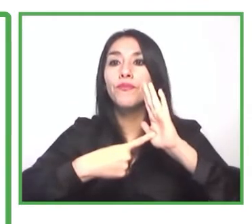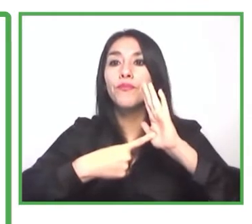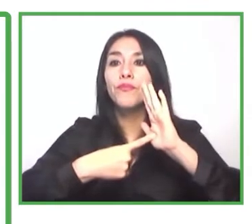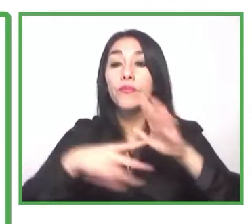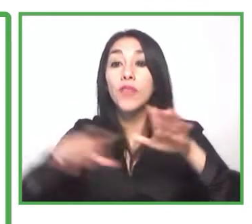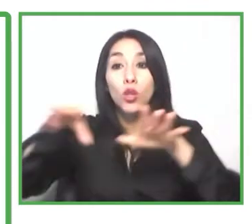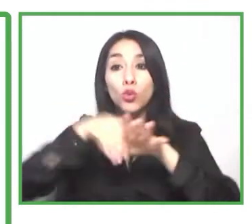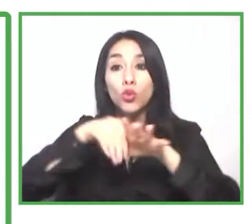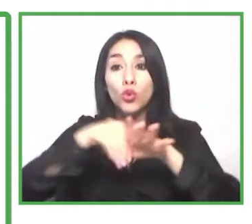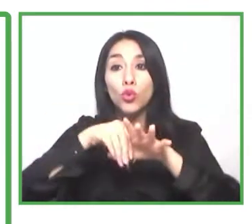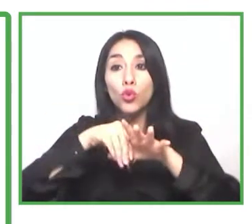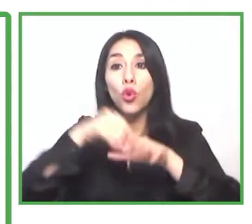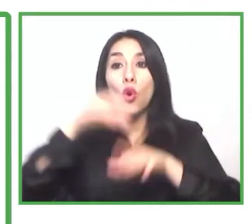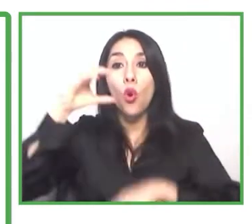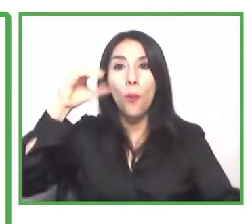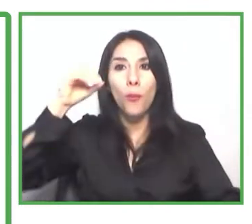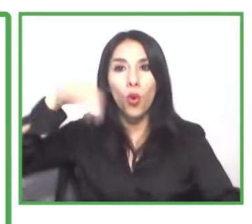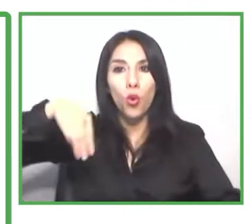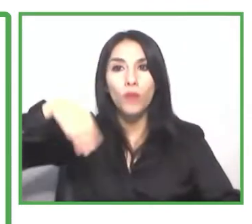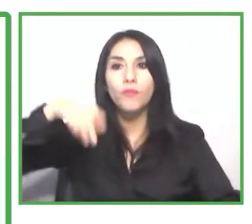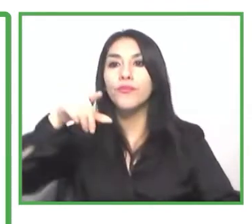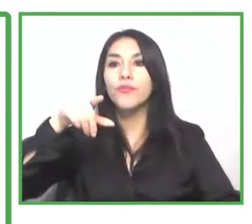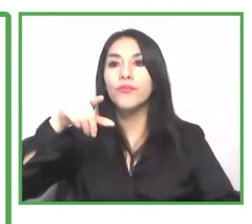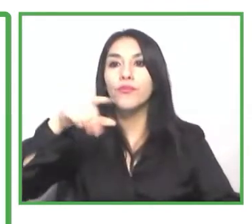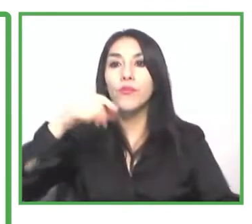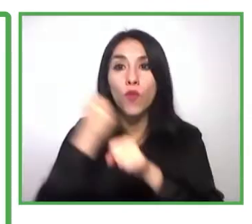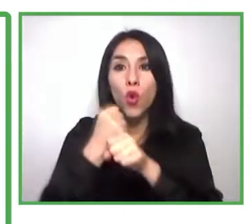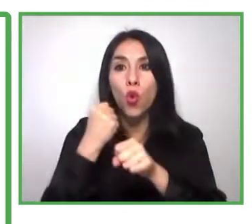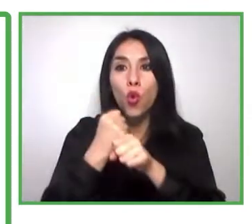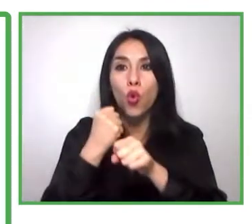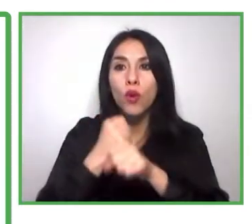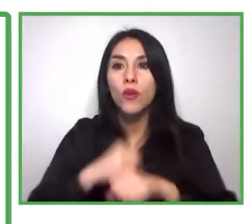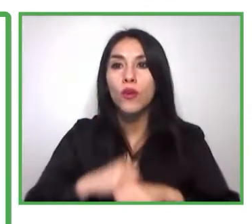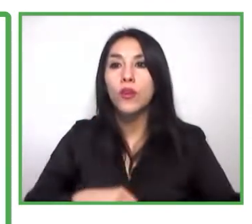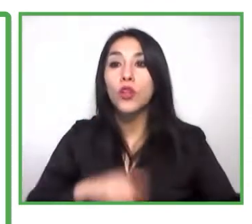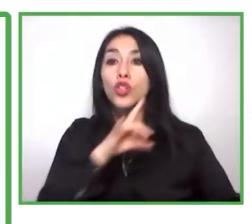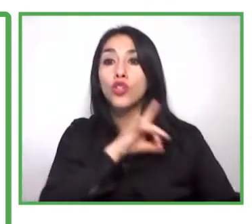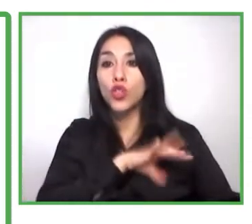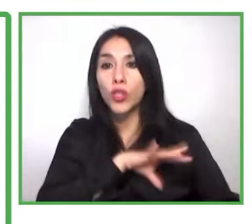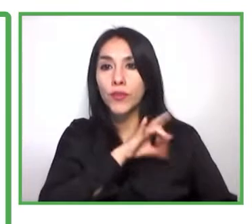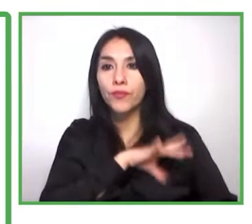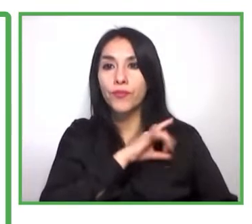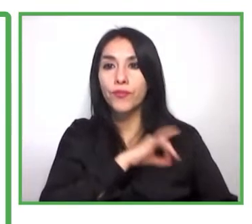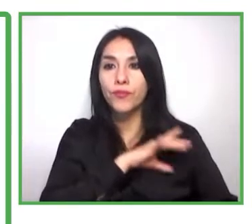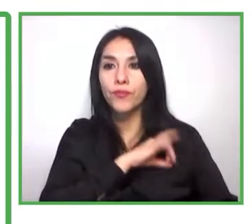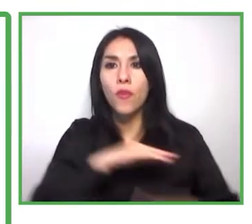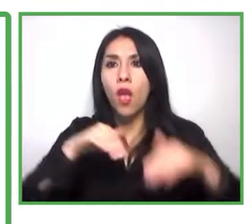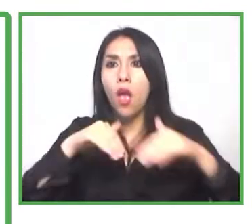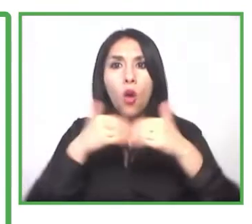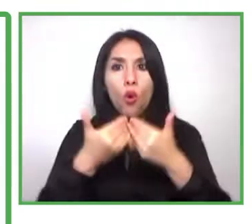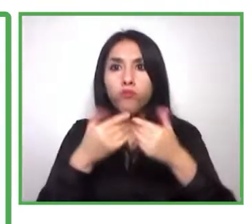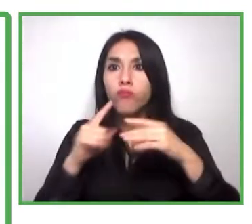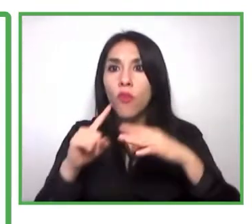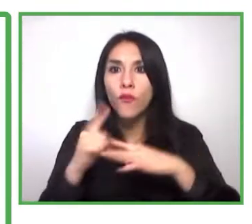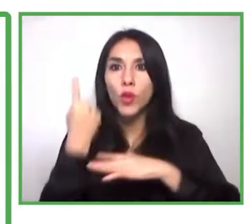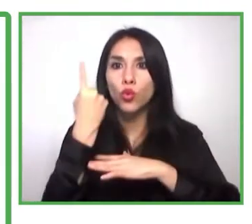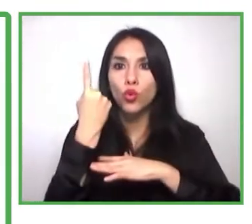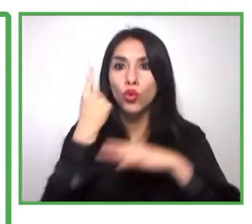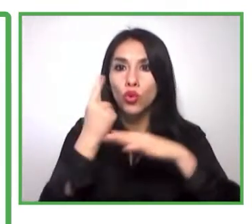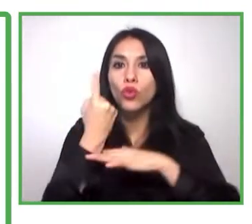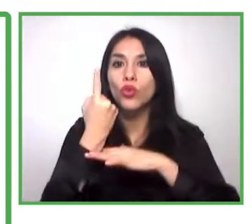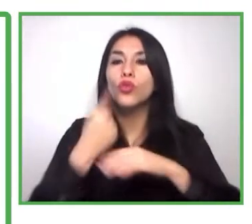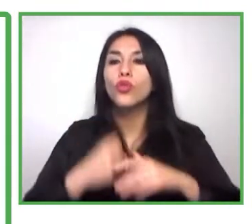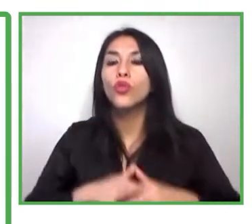Primero contarles por qué nace Talento Inclusivo. En primera instancia, fuimos analizando varios